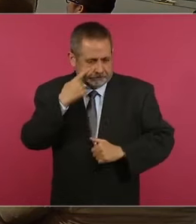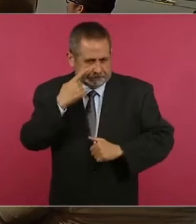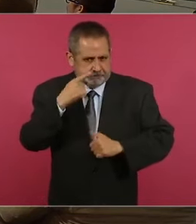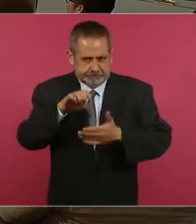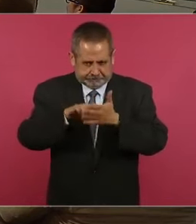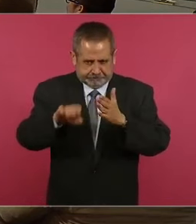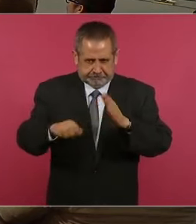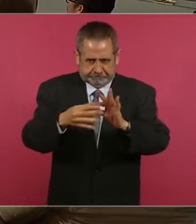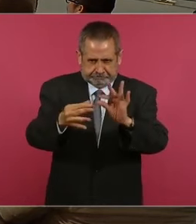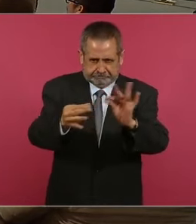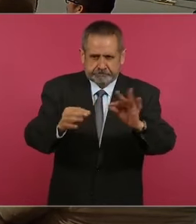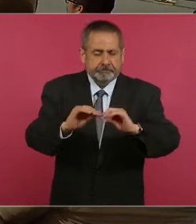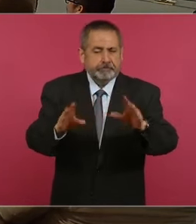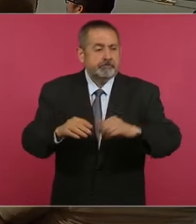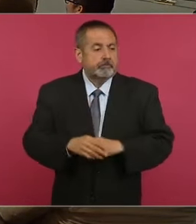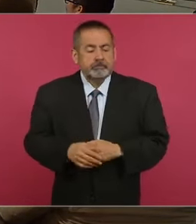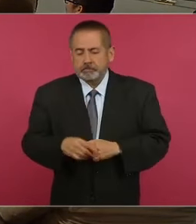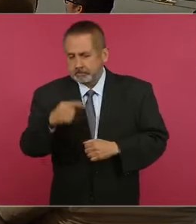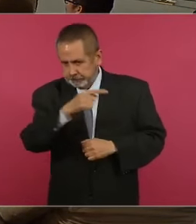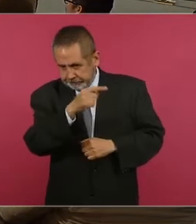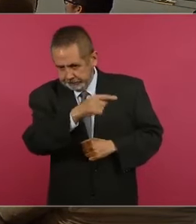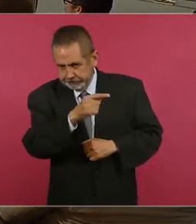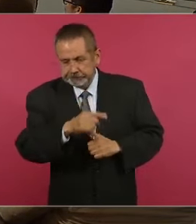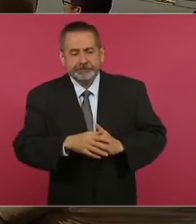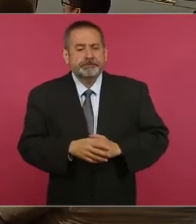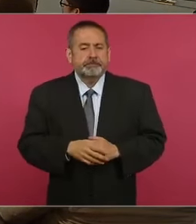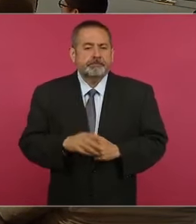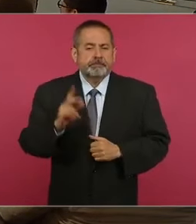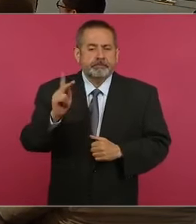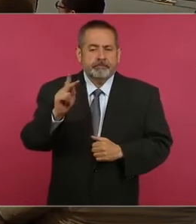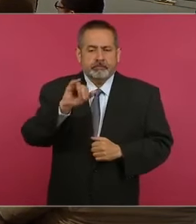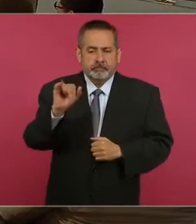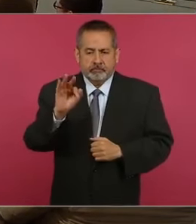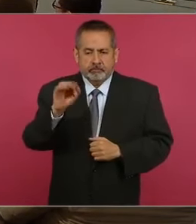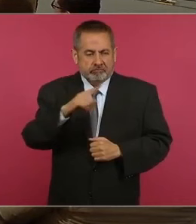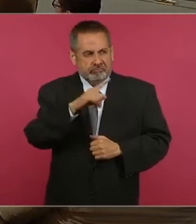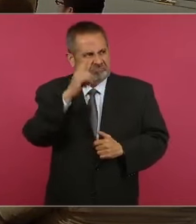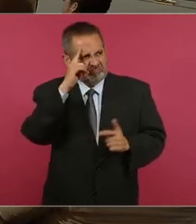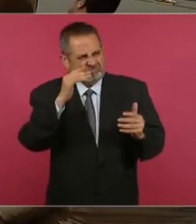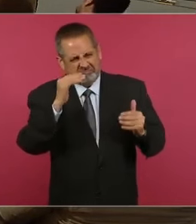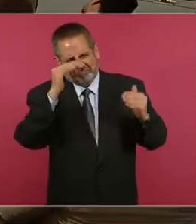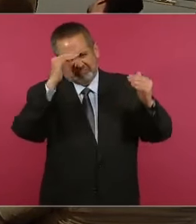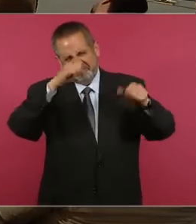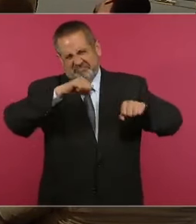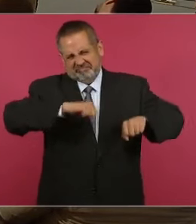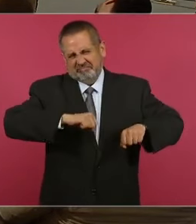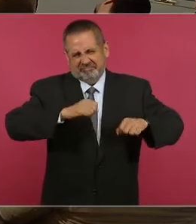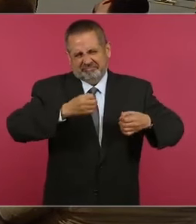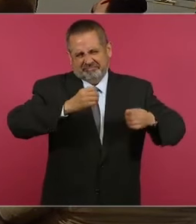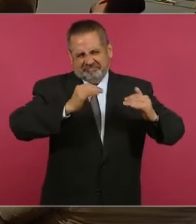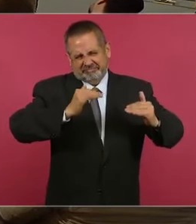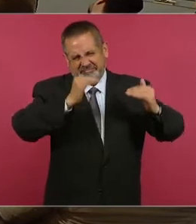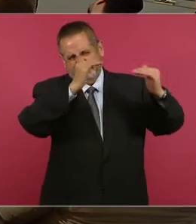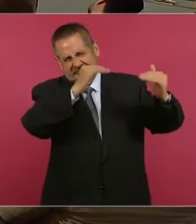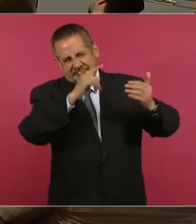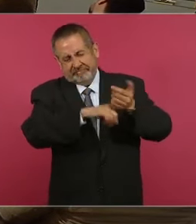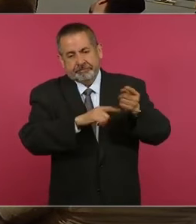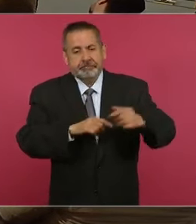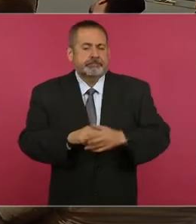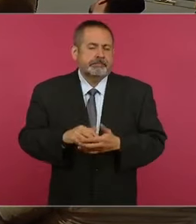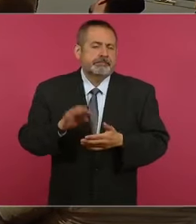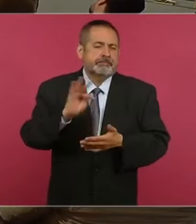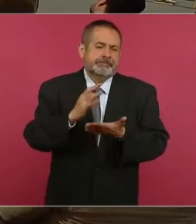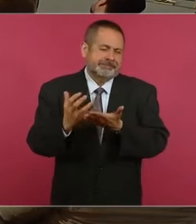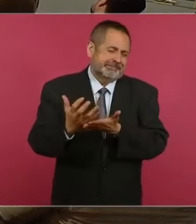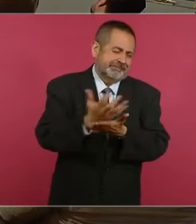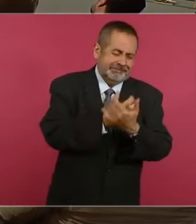en el Poder Judicial los de arriba 300